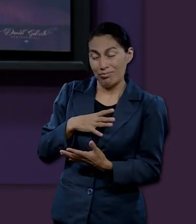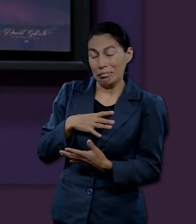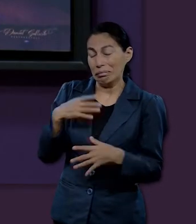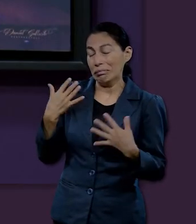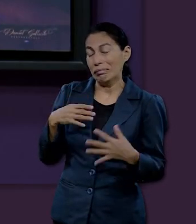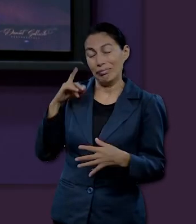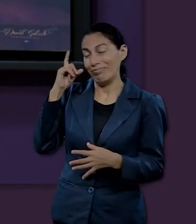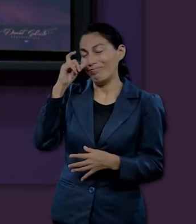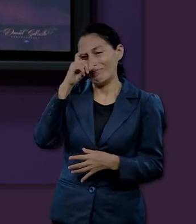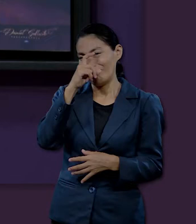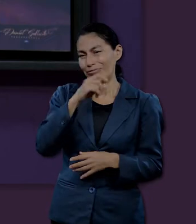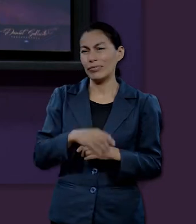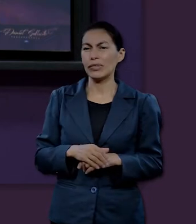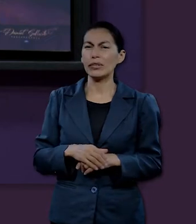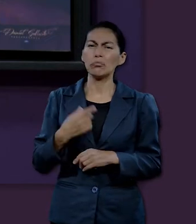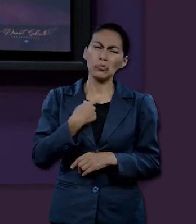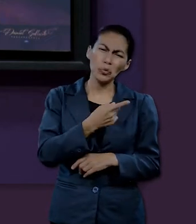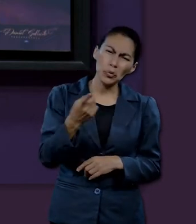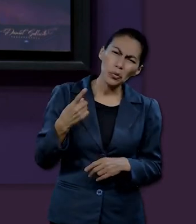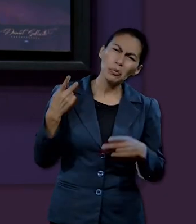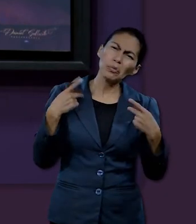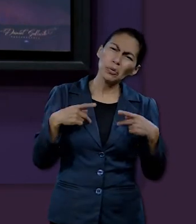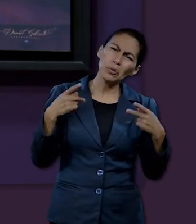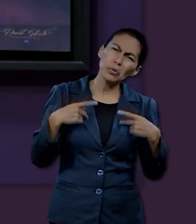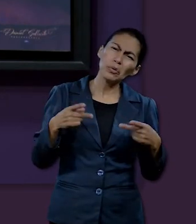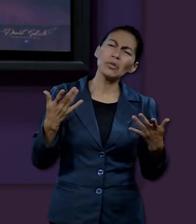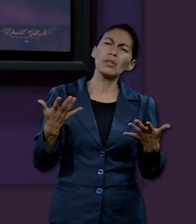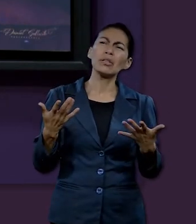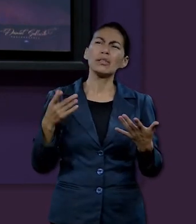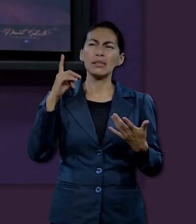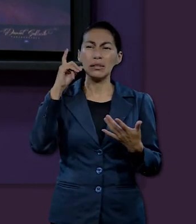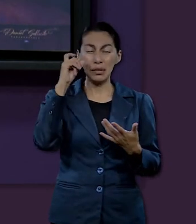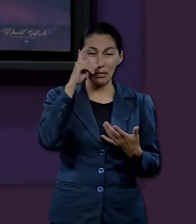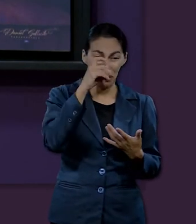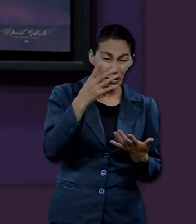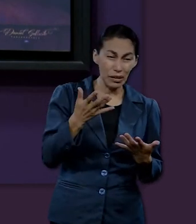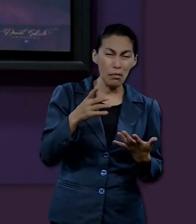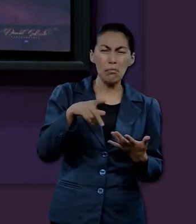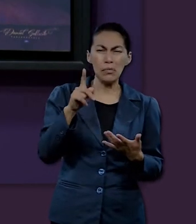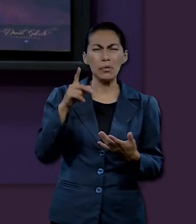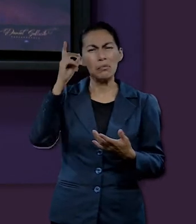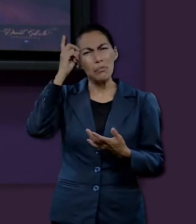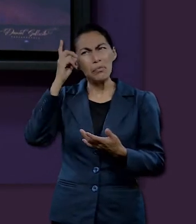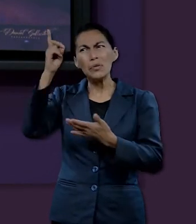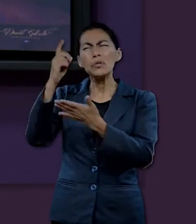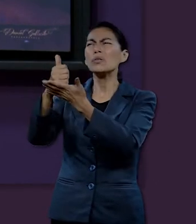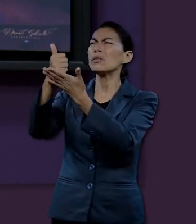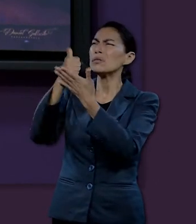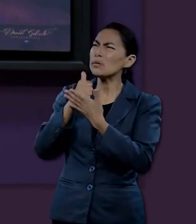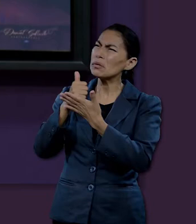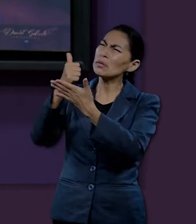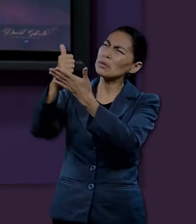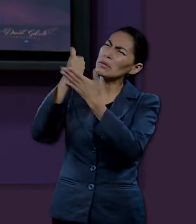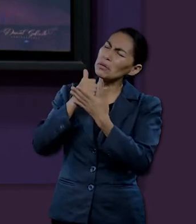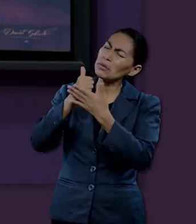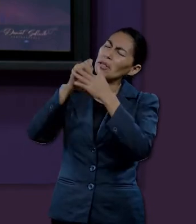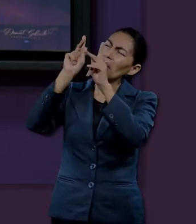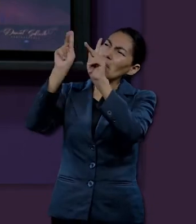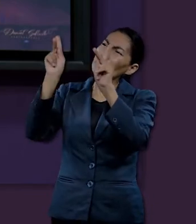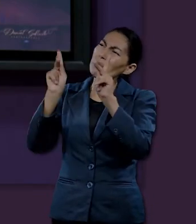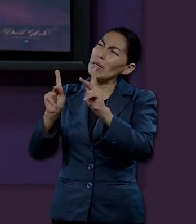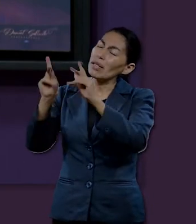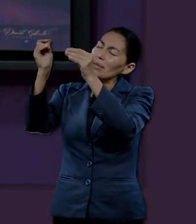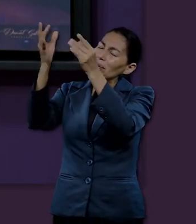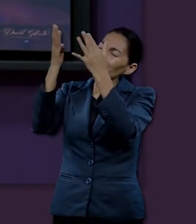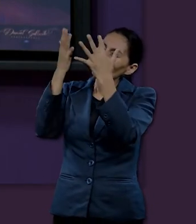seres humanos, el que nosotros mismos tengamos paciencia en esos momentos es muy complicado. Solamente con la ayuda de Dios es cuando